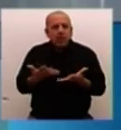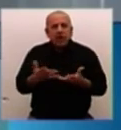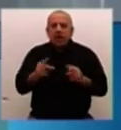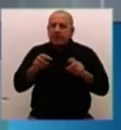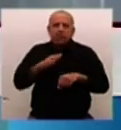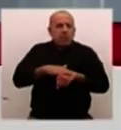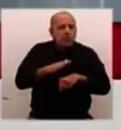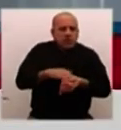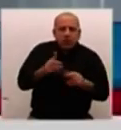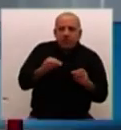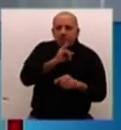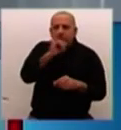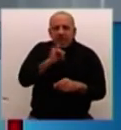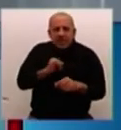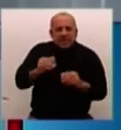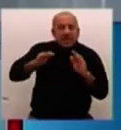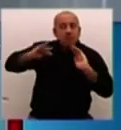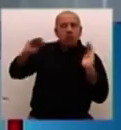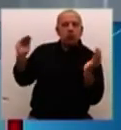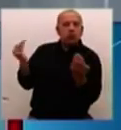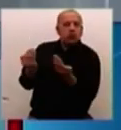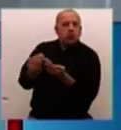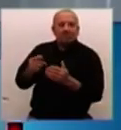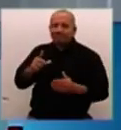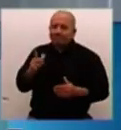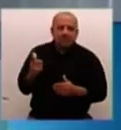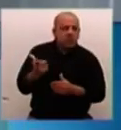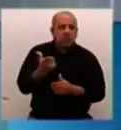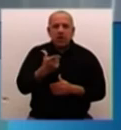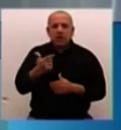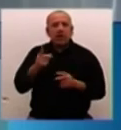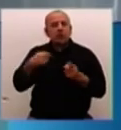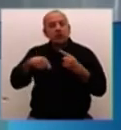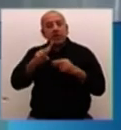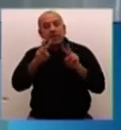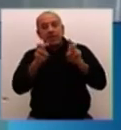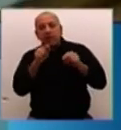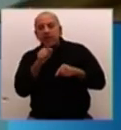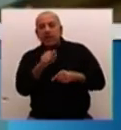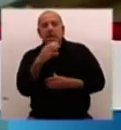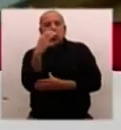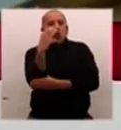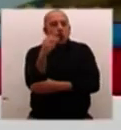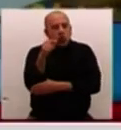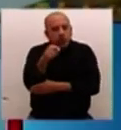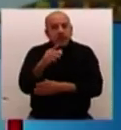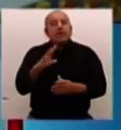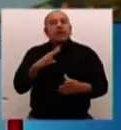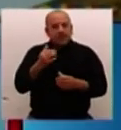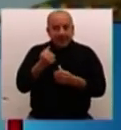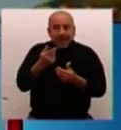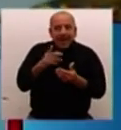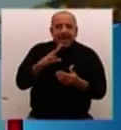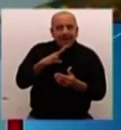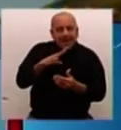particularmente pacífico. Y por eso era tan relevante el efecto Colombia, porque era como la demostración de que se puede, de